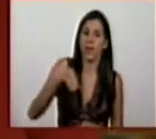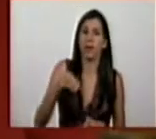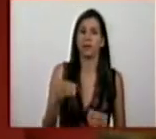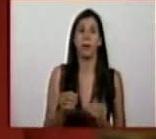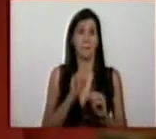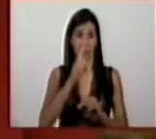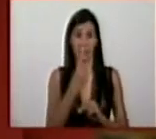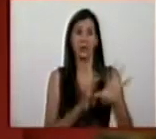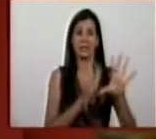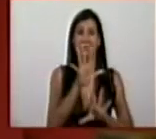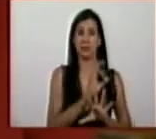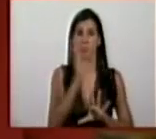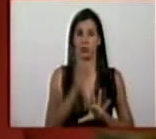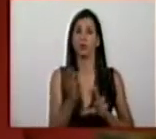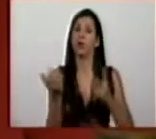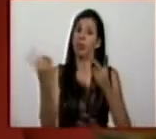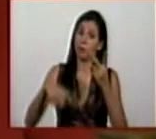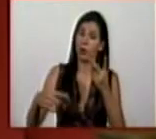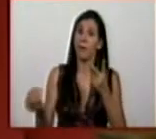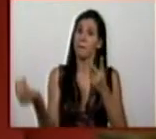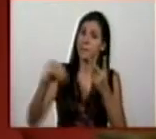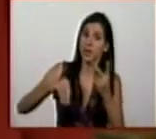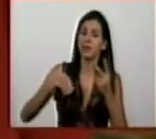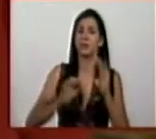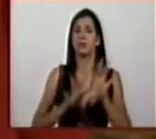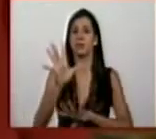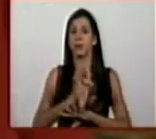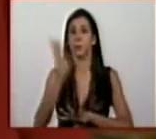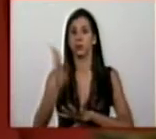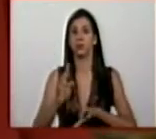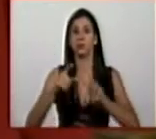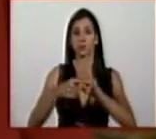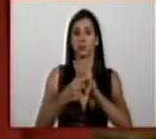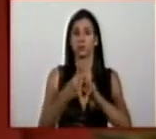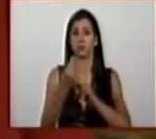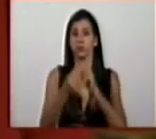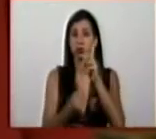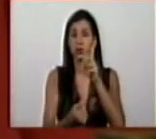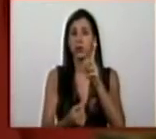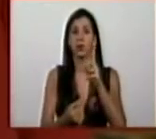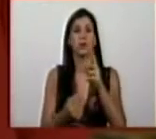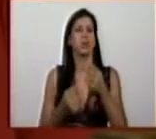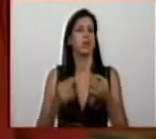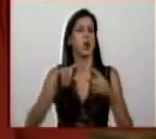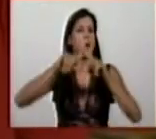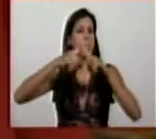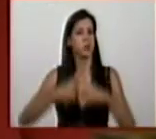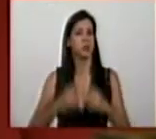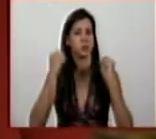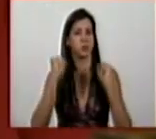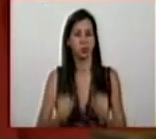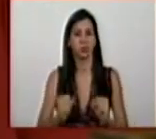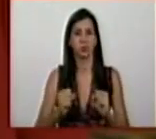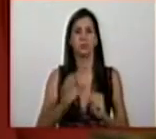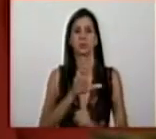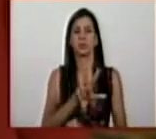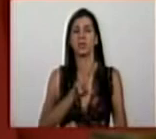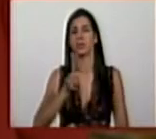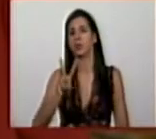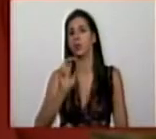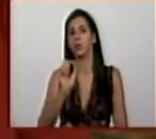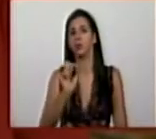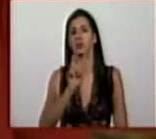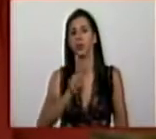primero un 15% y luego otro 15%, en realidad el incremento total se consolida en un 32